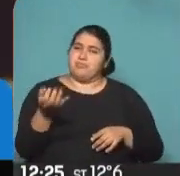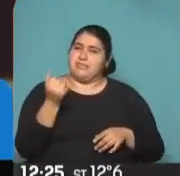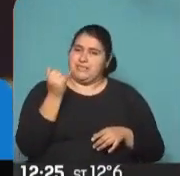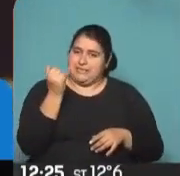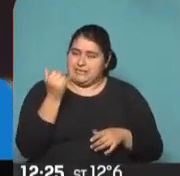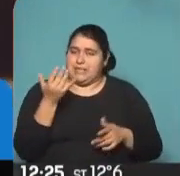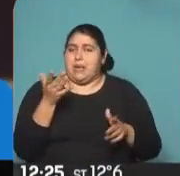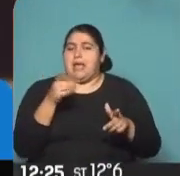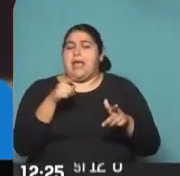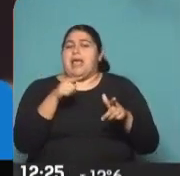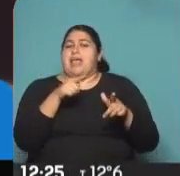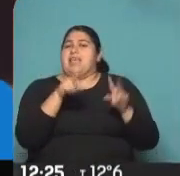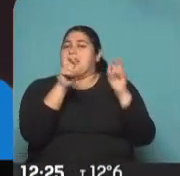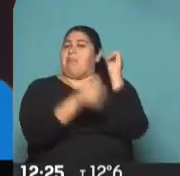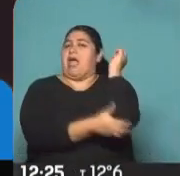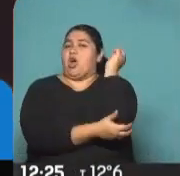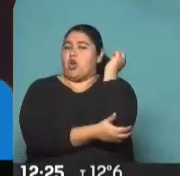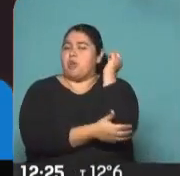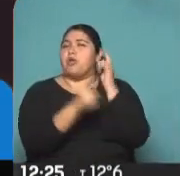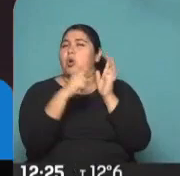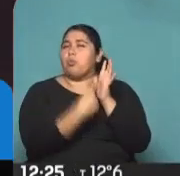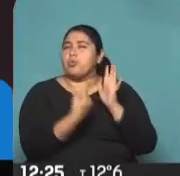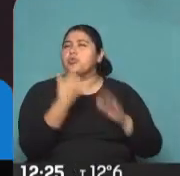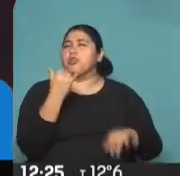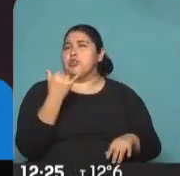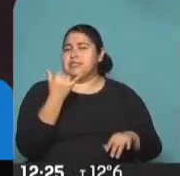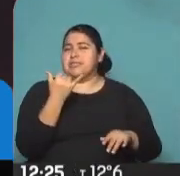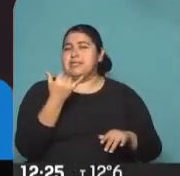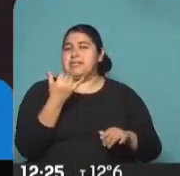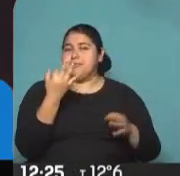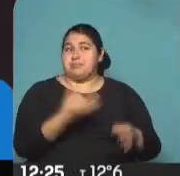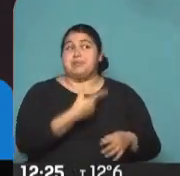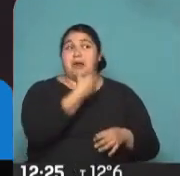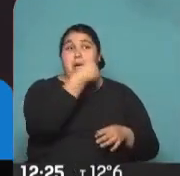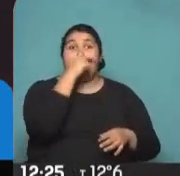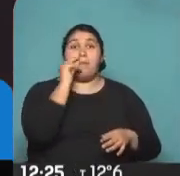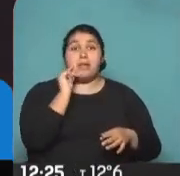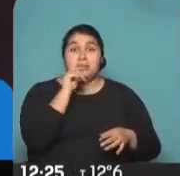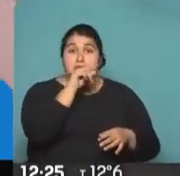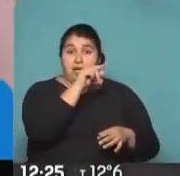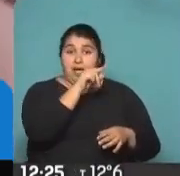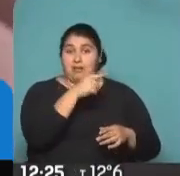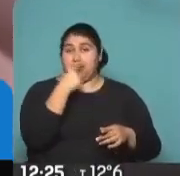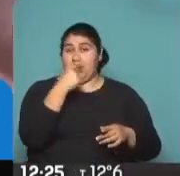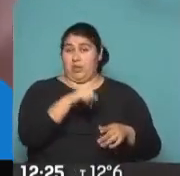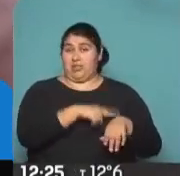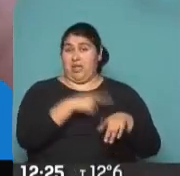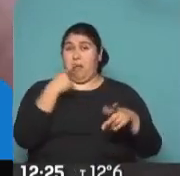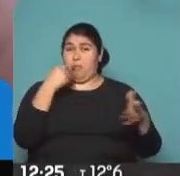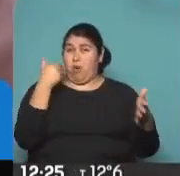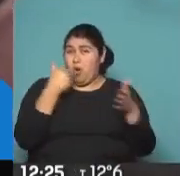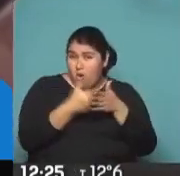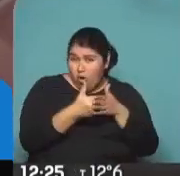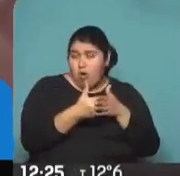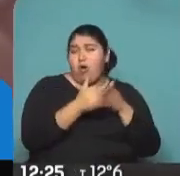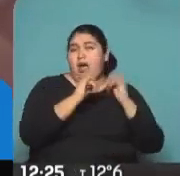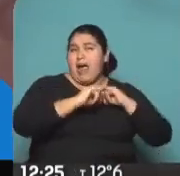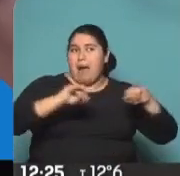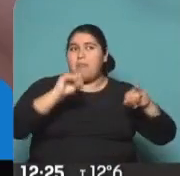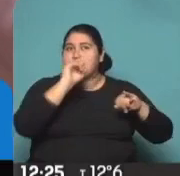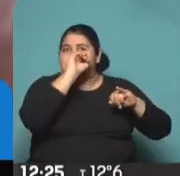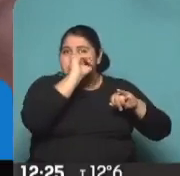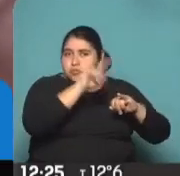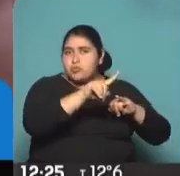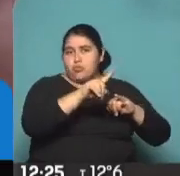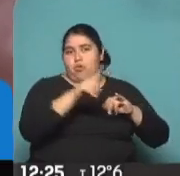una cuestión que tiene que ver con que Alberto Fernández, en el último tramo de la campaña, y sobre todo apuntalado por